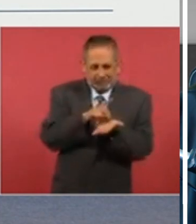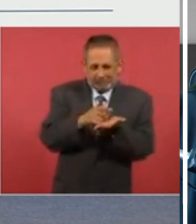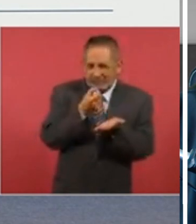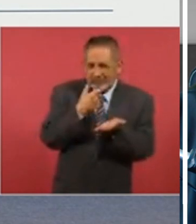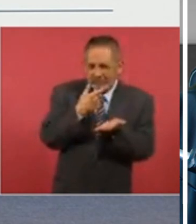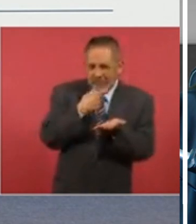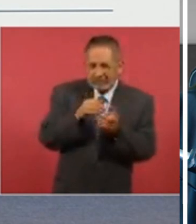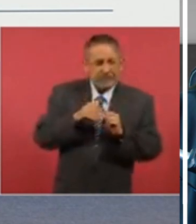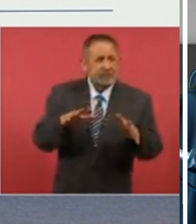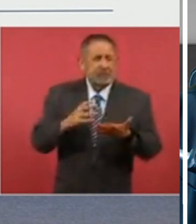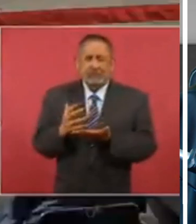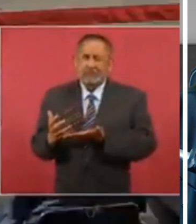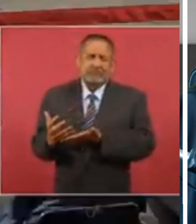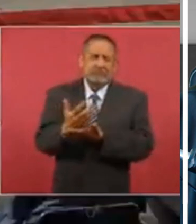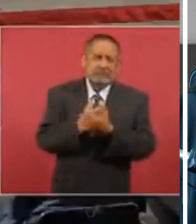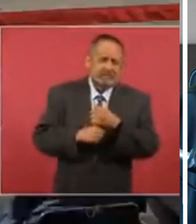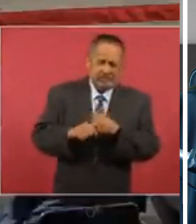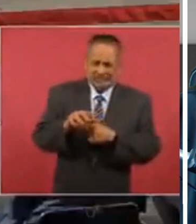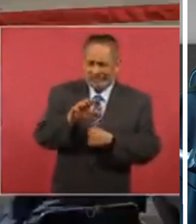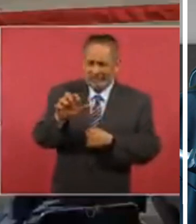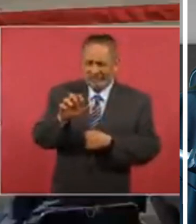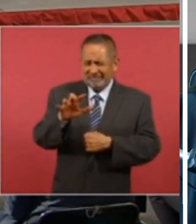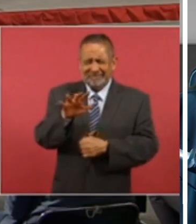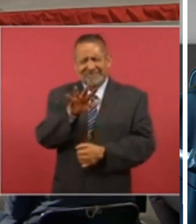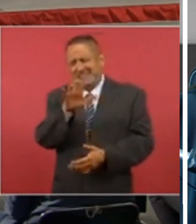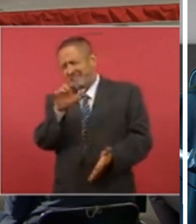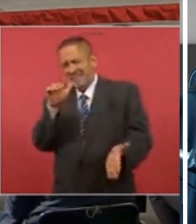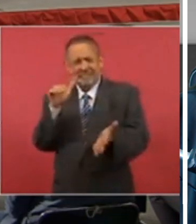alrededor de 300 500 mil millones de dólares